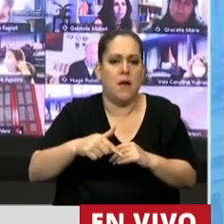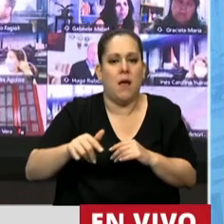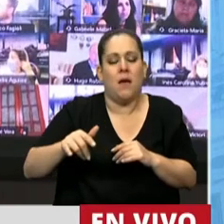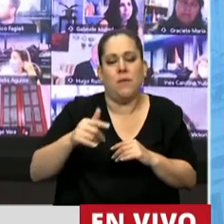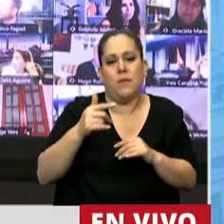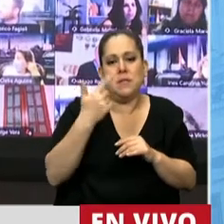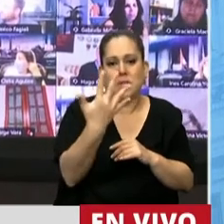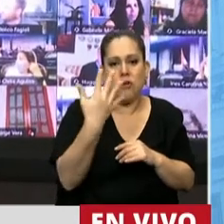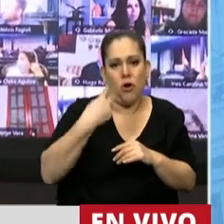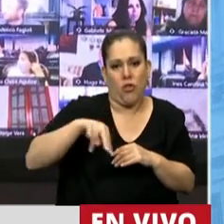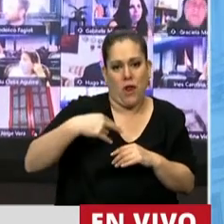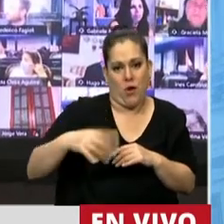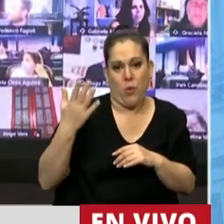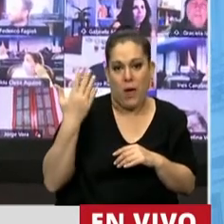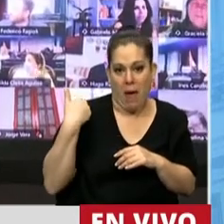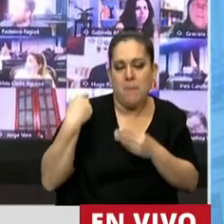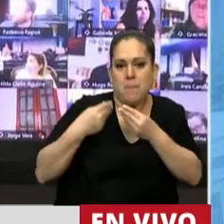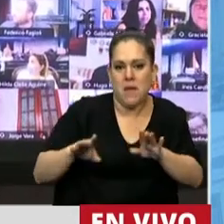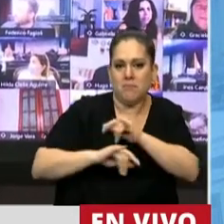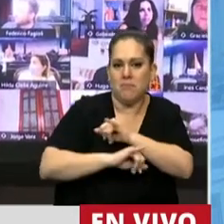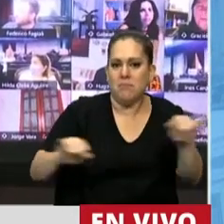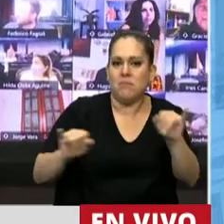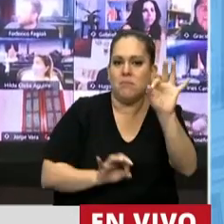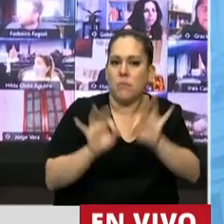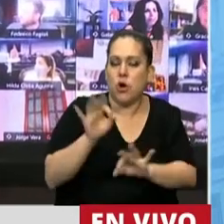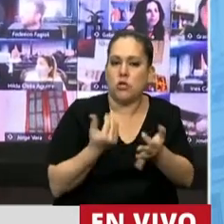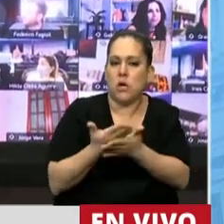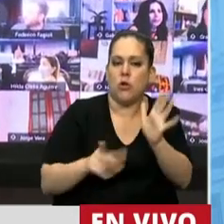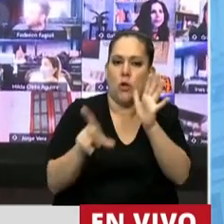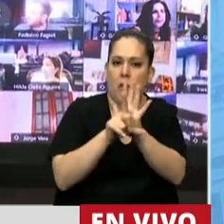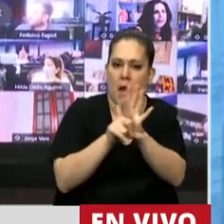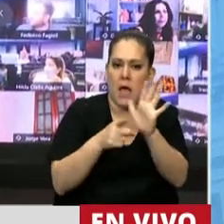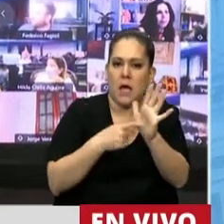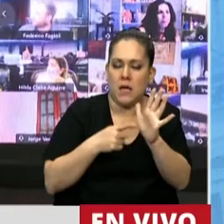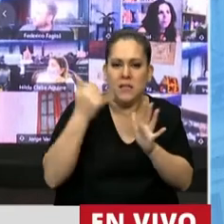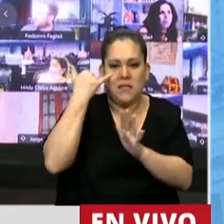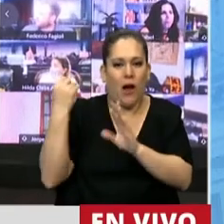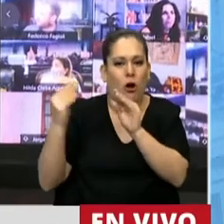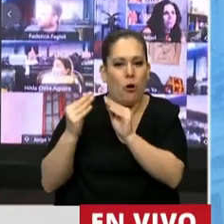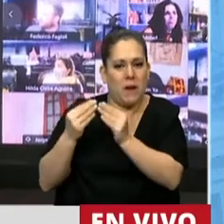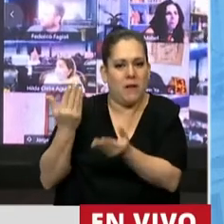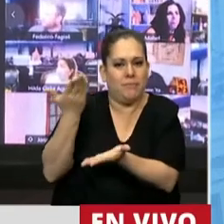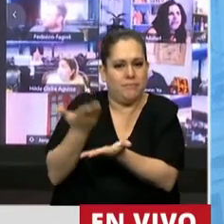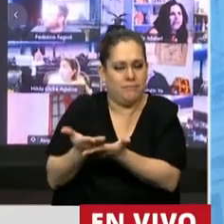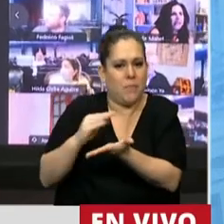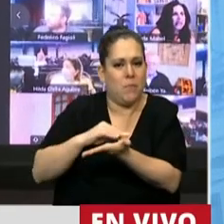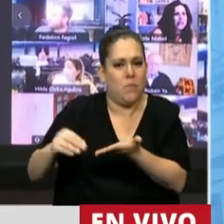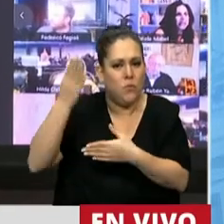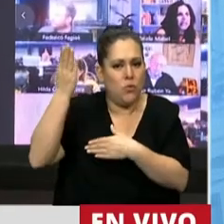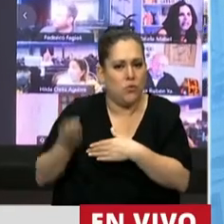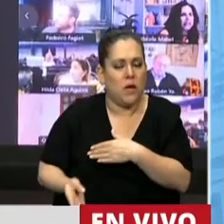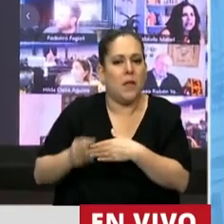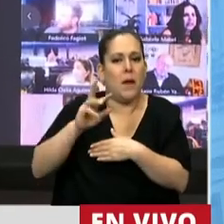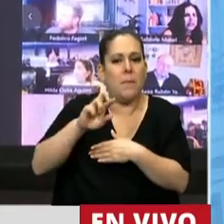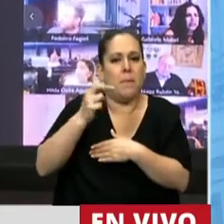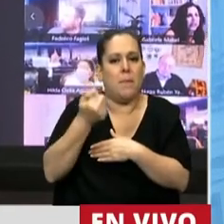del 5 de noviembre, se convirtió en ley el proyecto presentado por nuestra compañera, la diputada provincial, Luciana